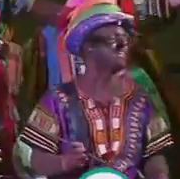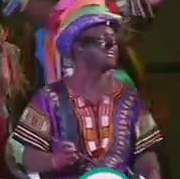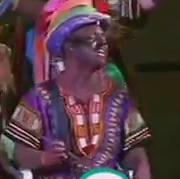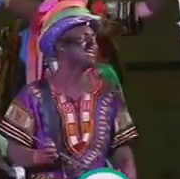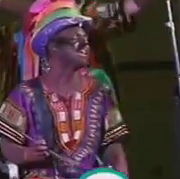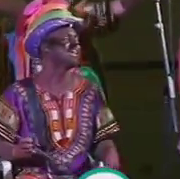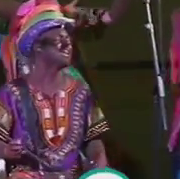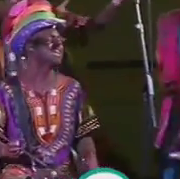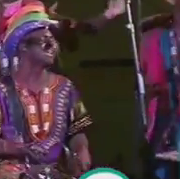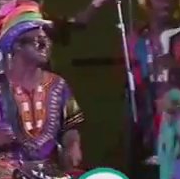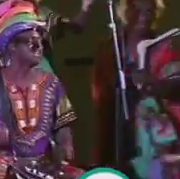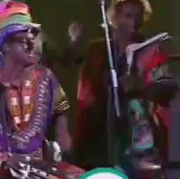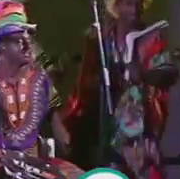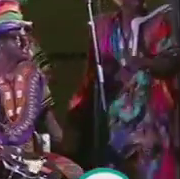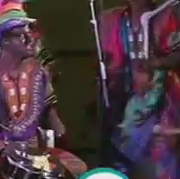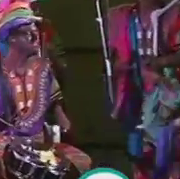ti, Javi.